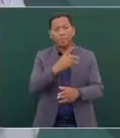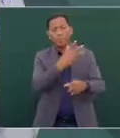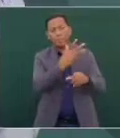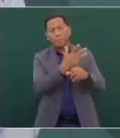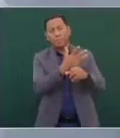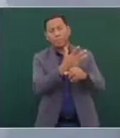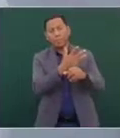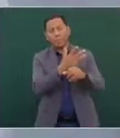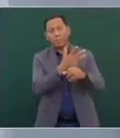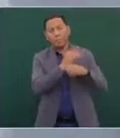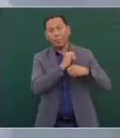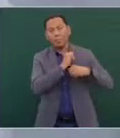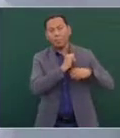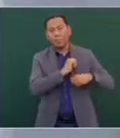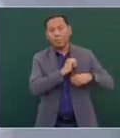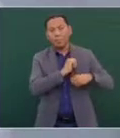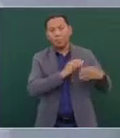Unidos